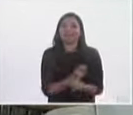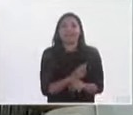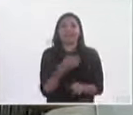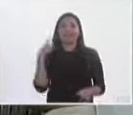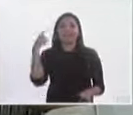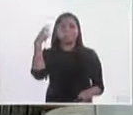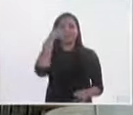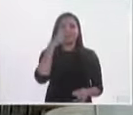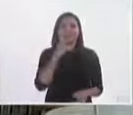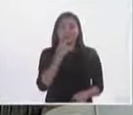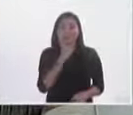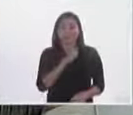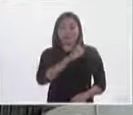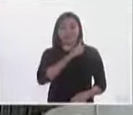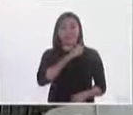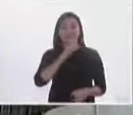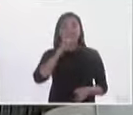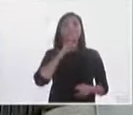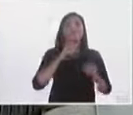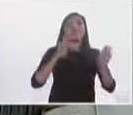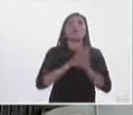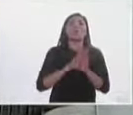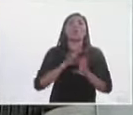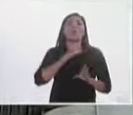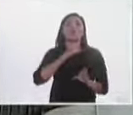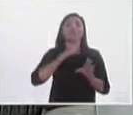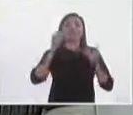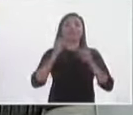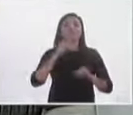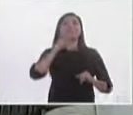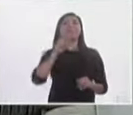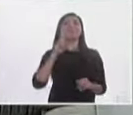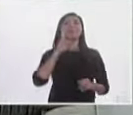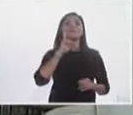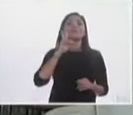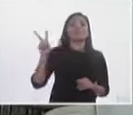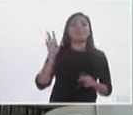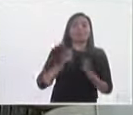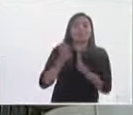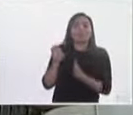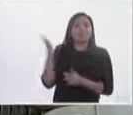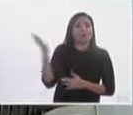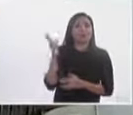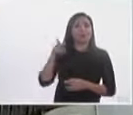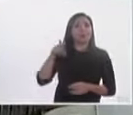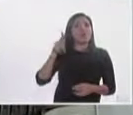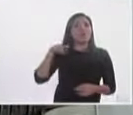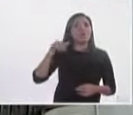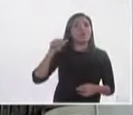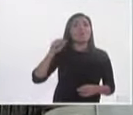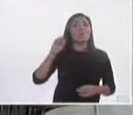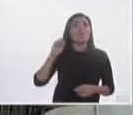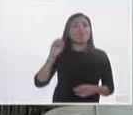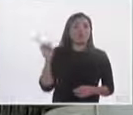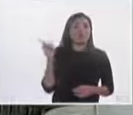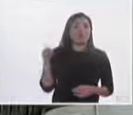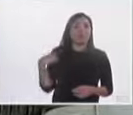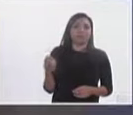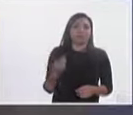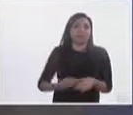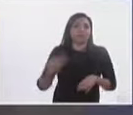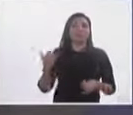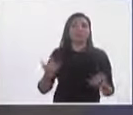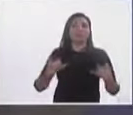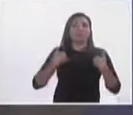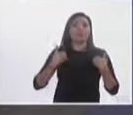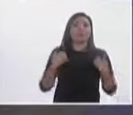no solamente en cuestión de capacidad porque, por ejemplo, viendo a Kumamoto que es un muchacho muy joven recién egresado, ¿no? Sí.